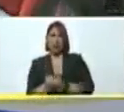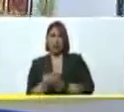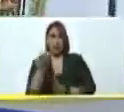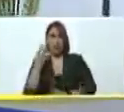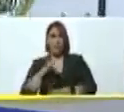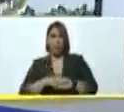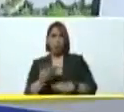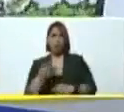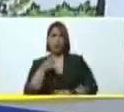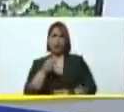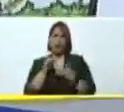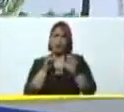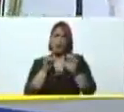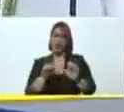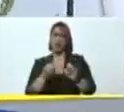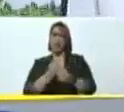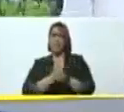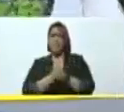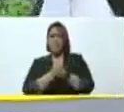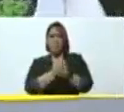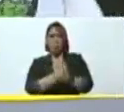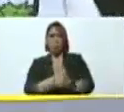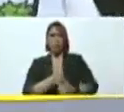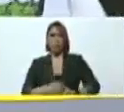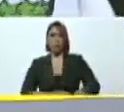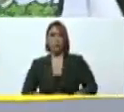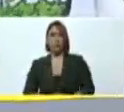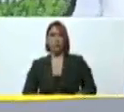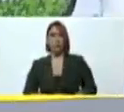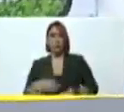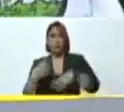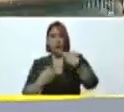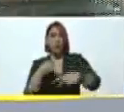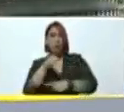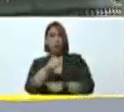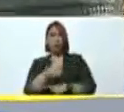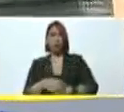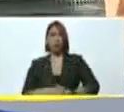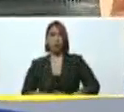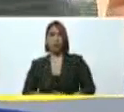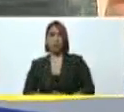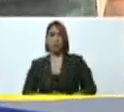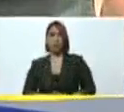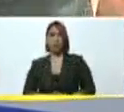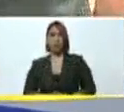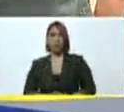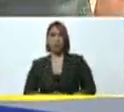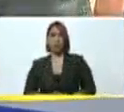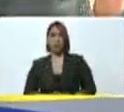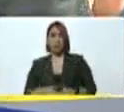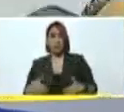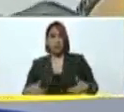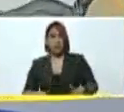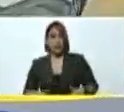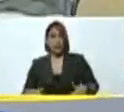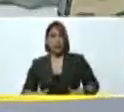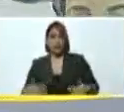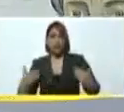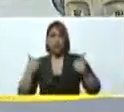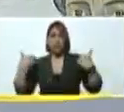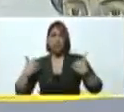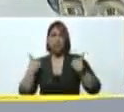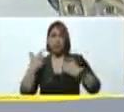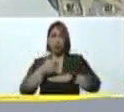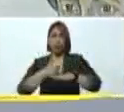aquí queda la huella, aquí queda el amor de esta revolución. Queda el sacrificio de un gobierno